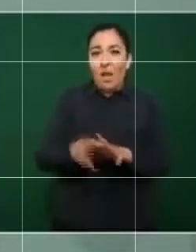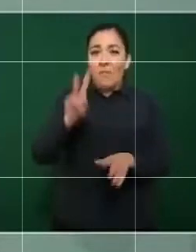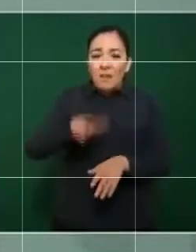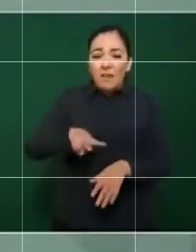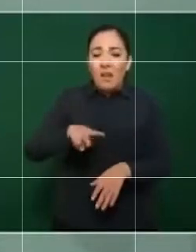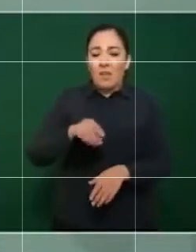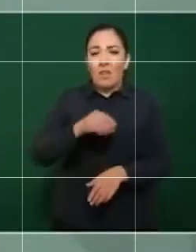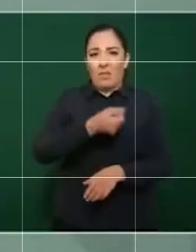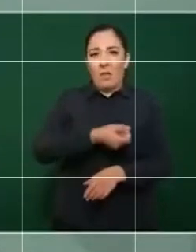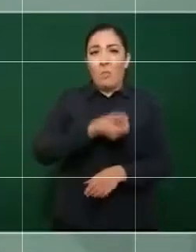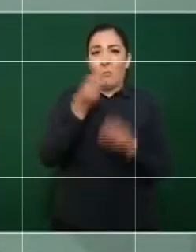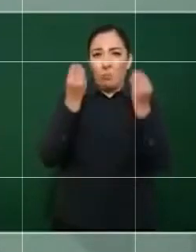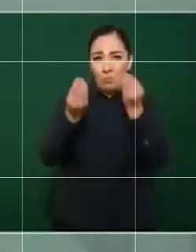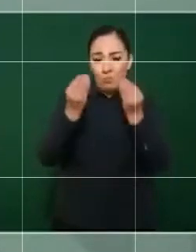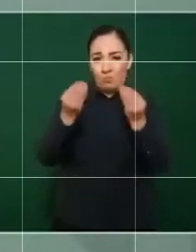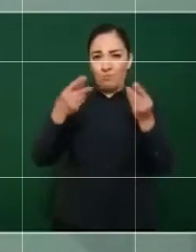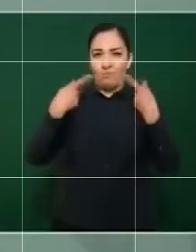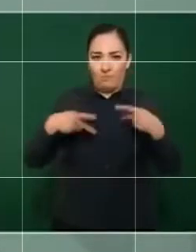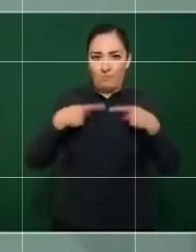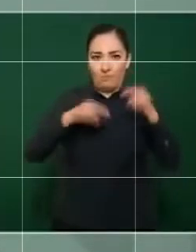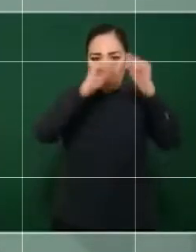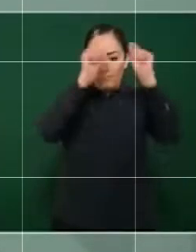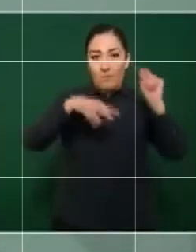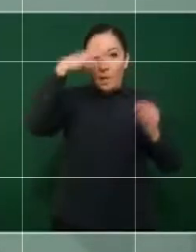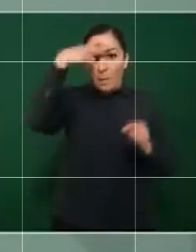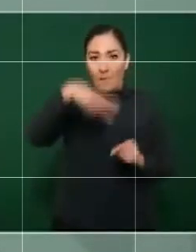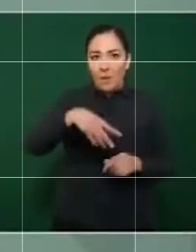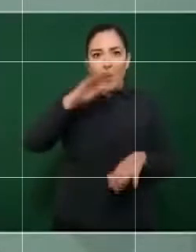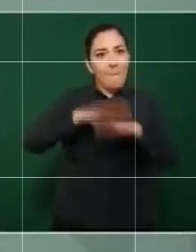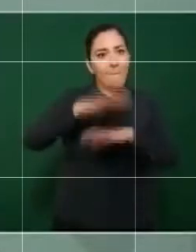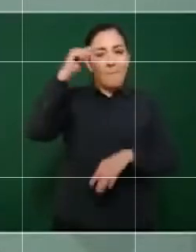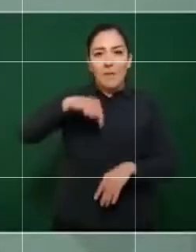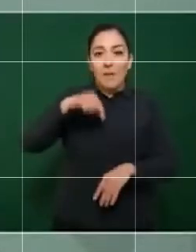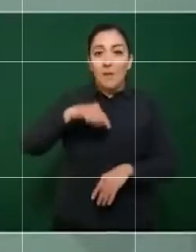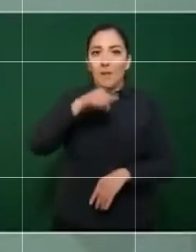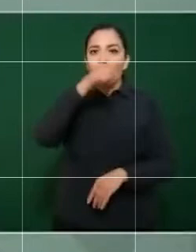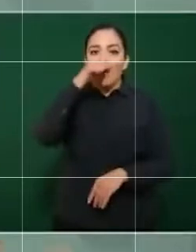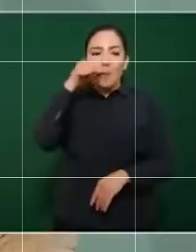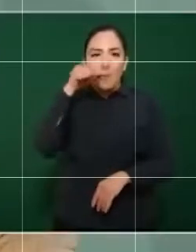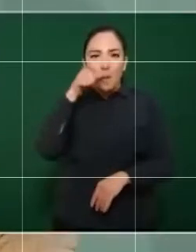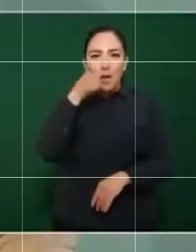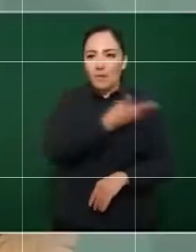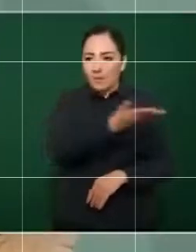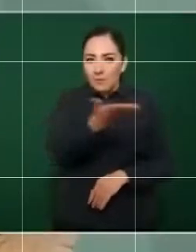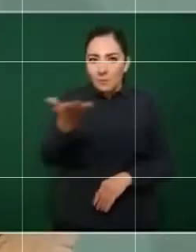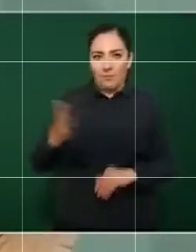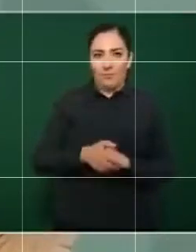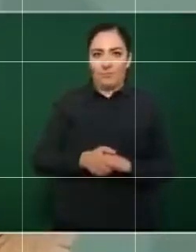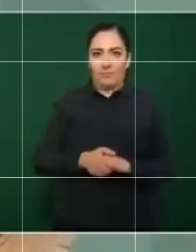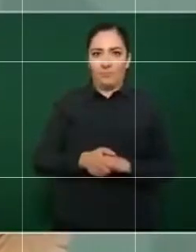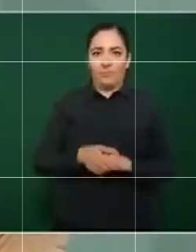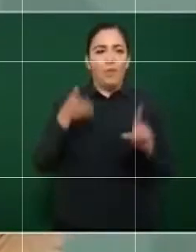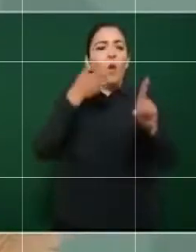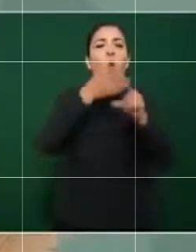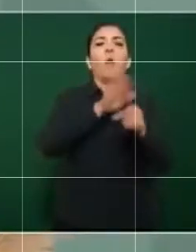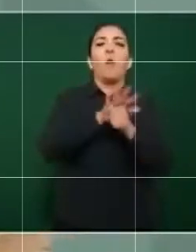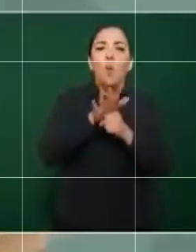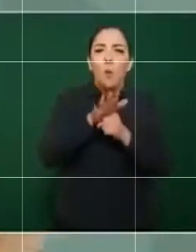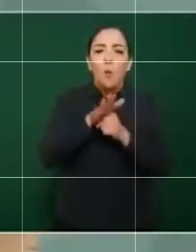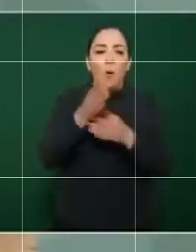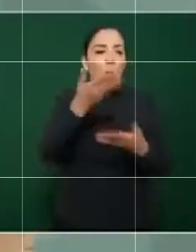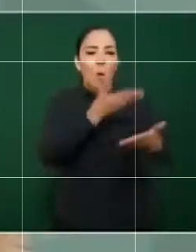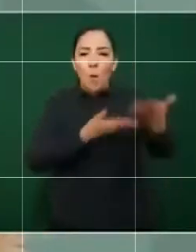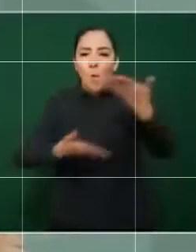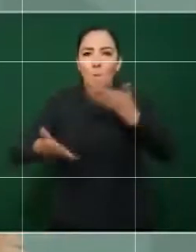de los juarenses. Para lograrlo, debemos compartir entre quienes estamos aquí presentes